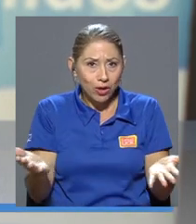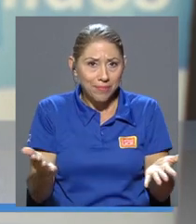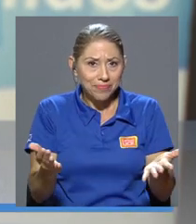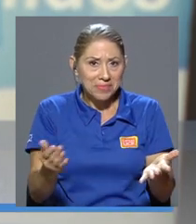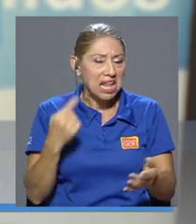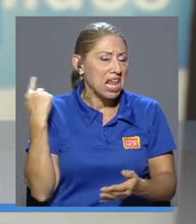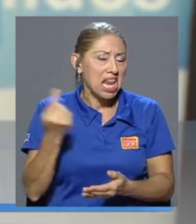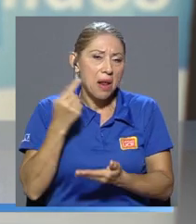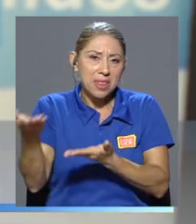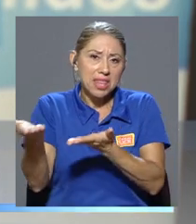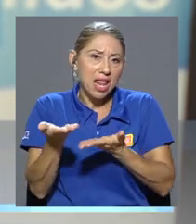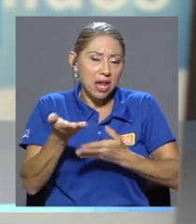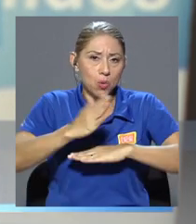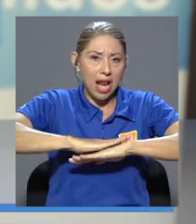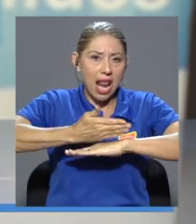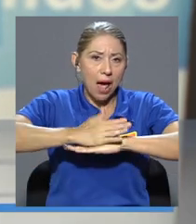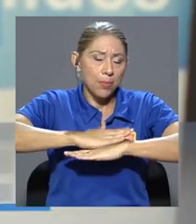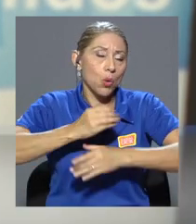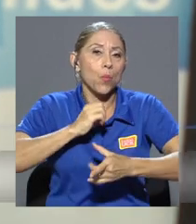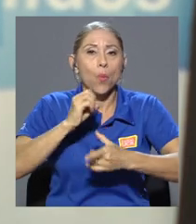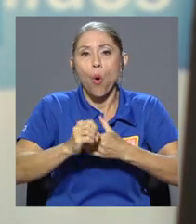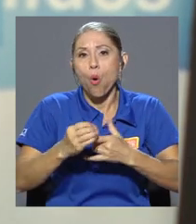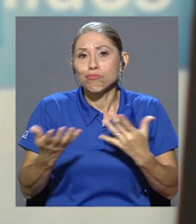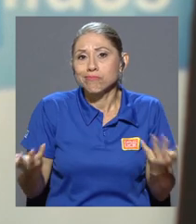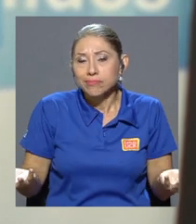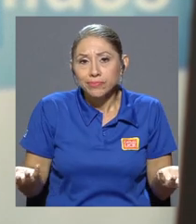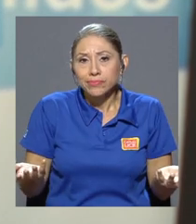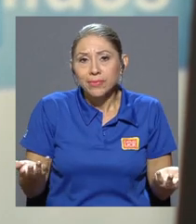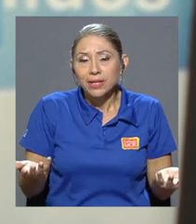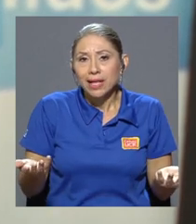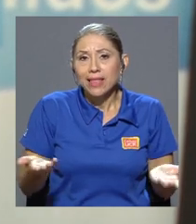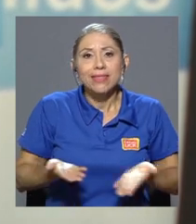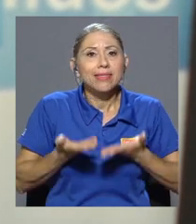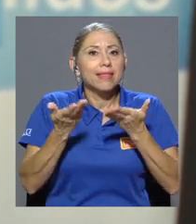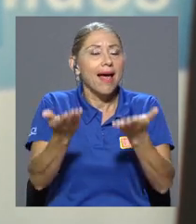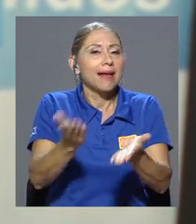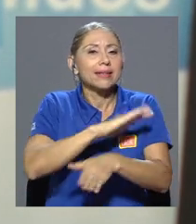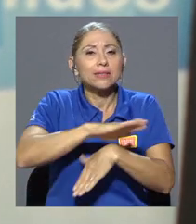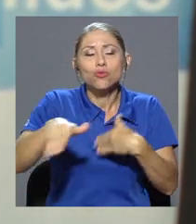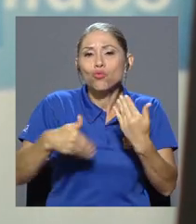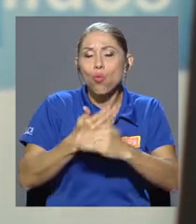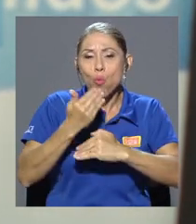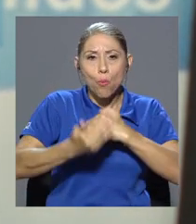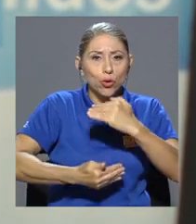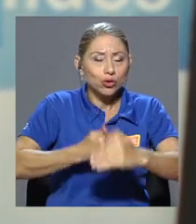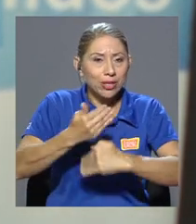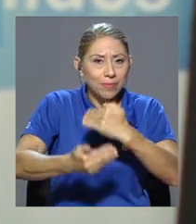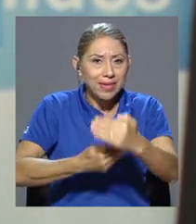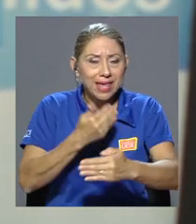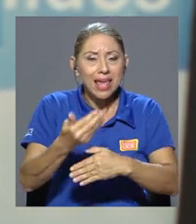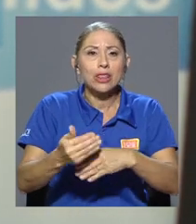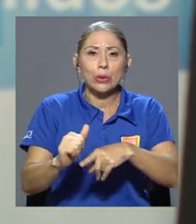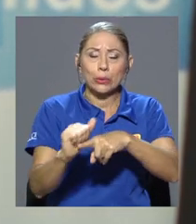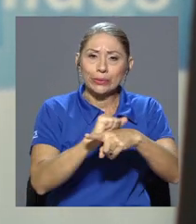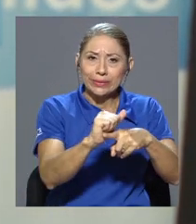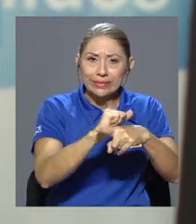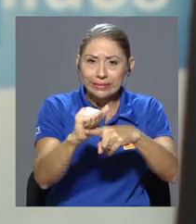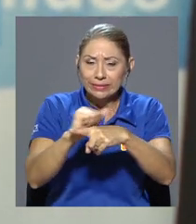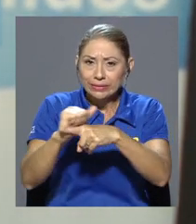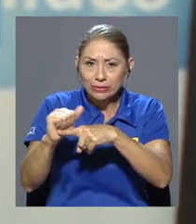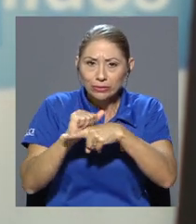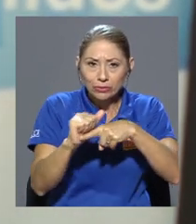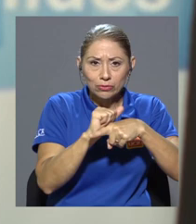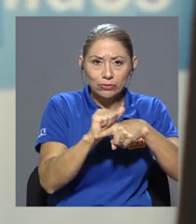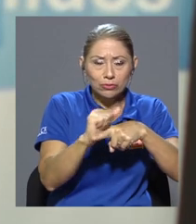laptop, o bien darles todo el procedimiento, darle la capacitación,